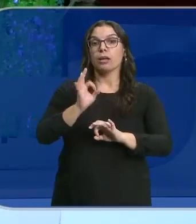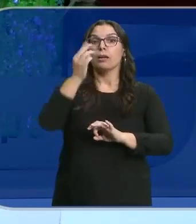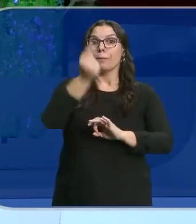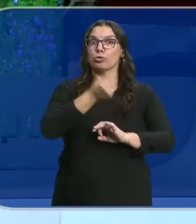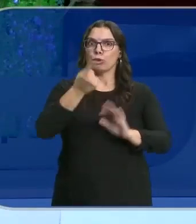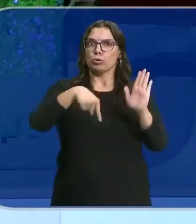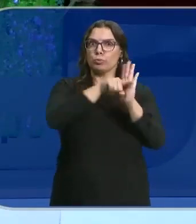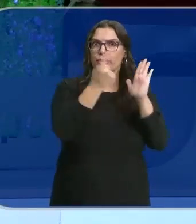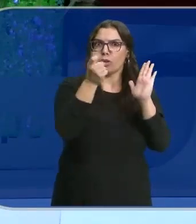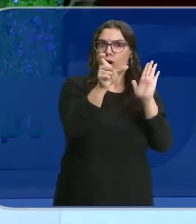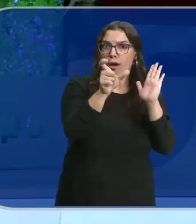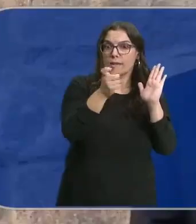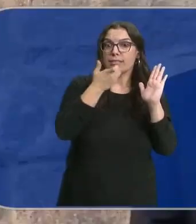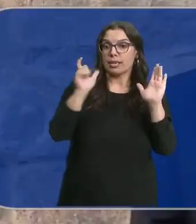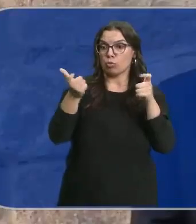presupuestos generales.